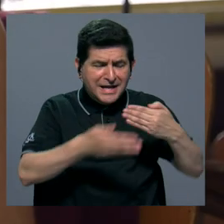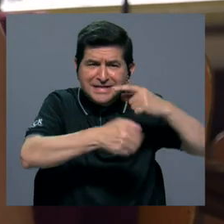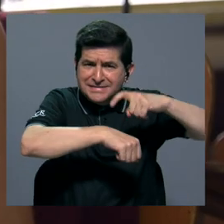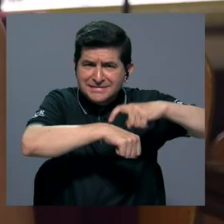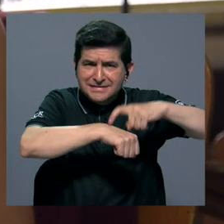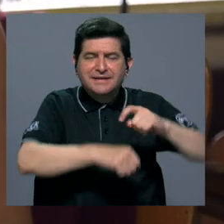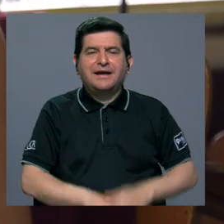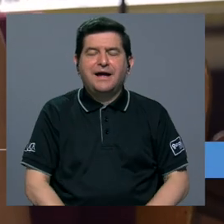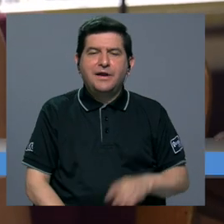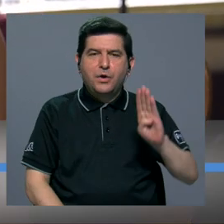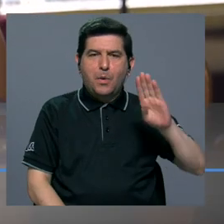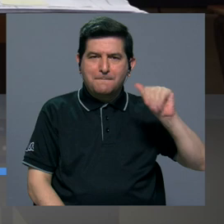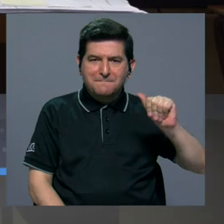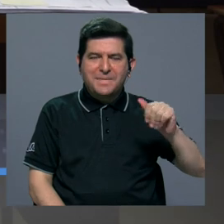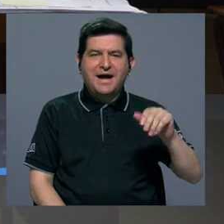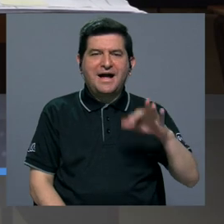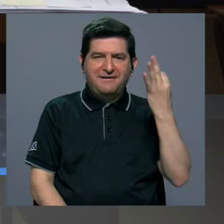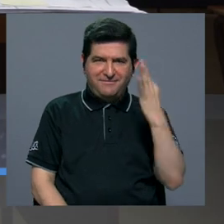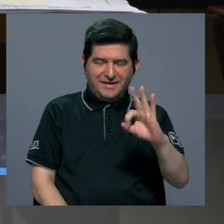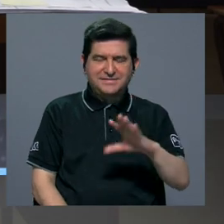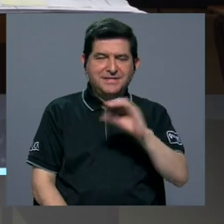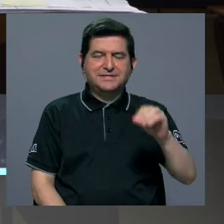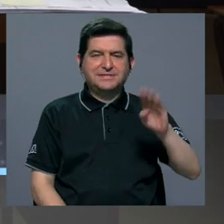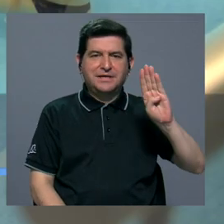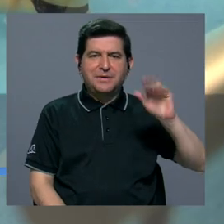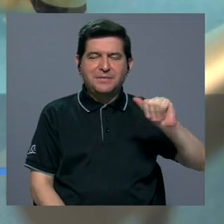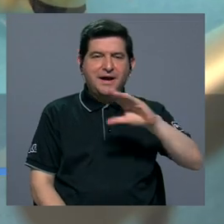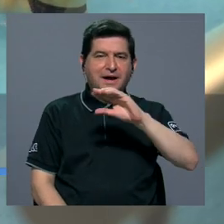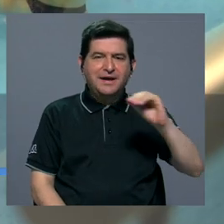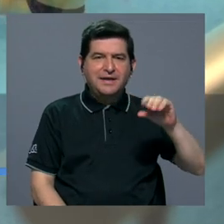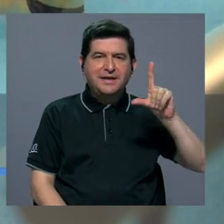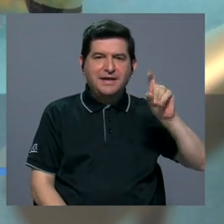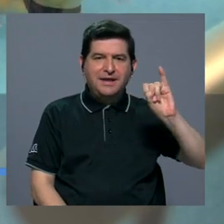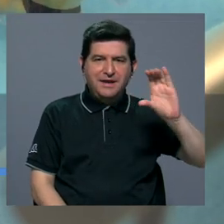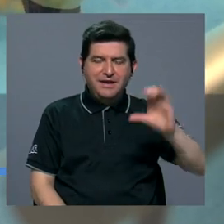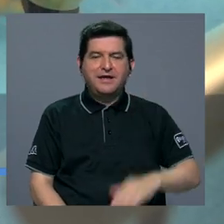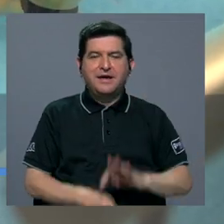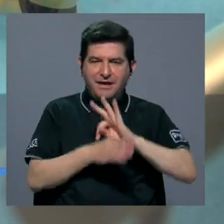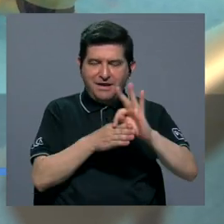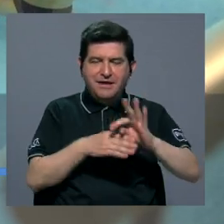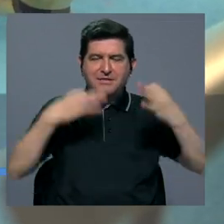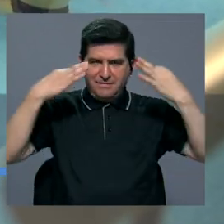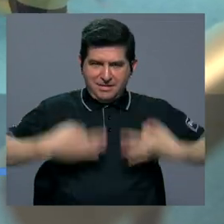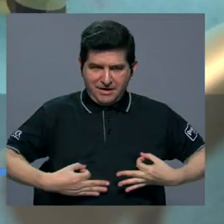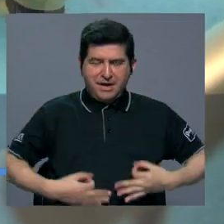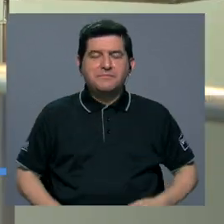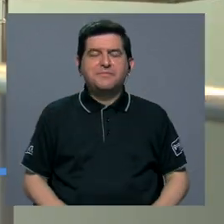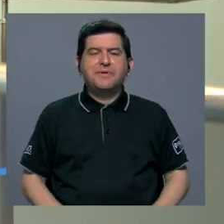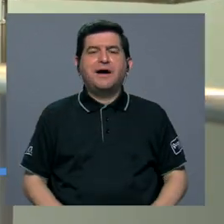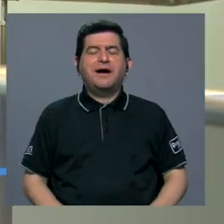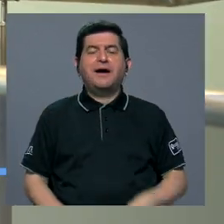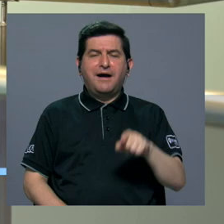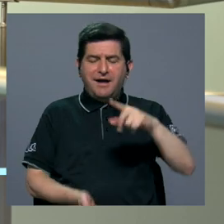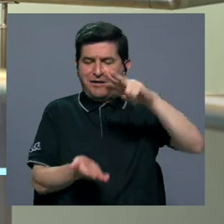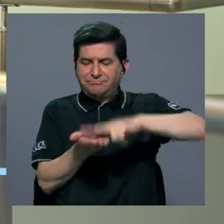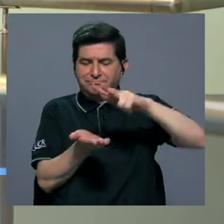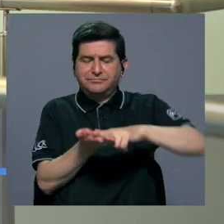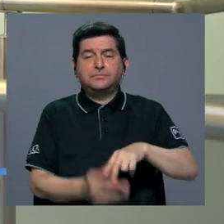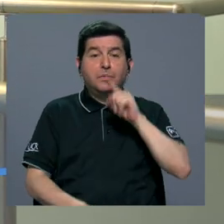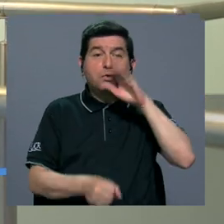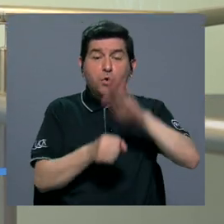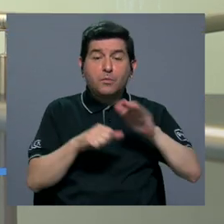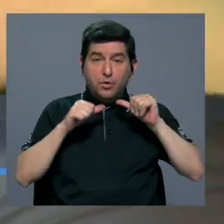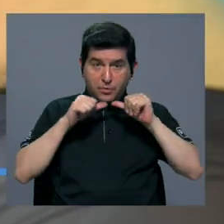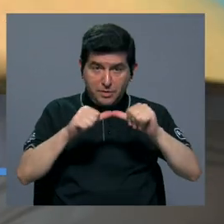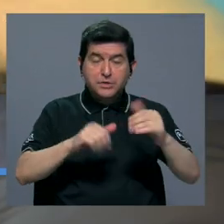Recientemente el bachillerato en francés y el bachillerato y licenciatura en terapia física fueron acreditados con el compromiso de